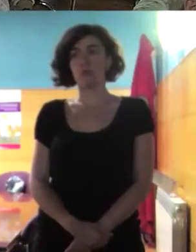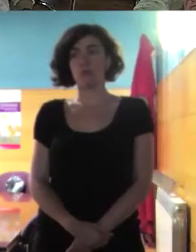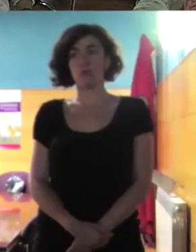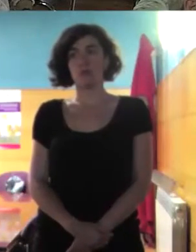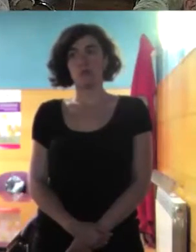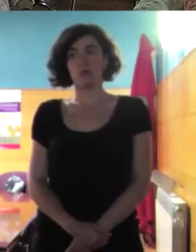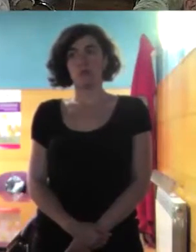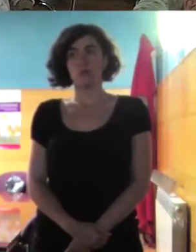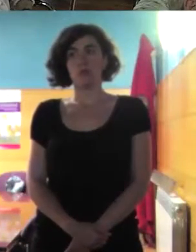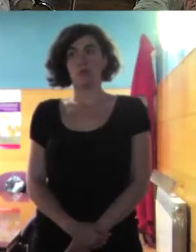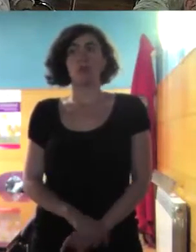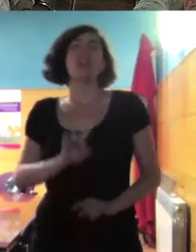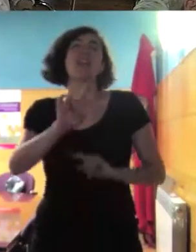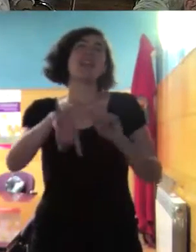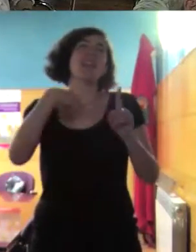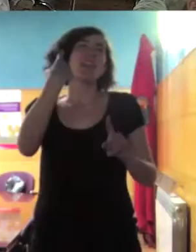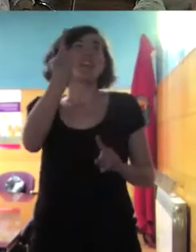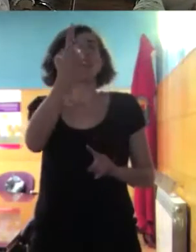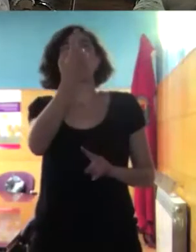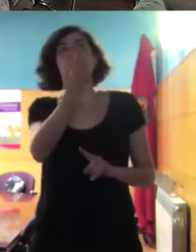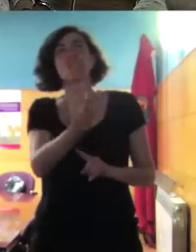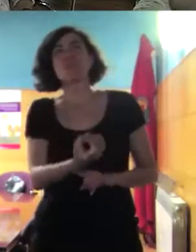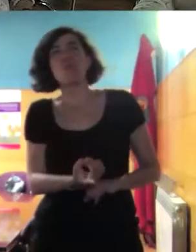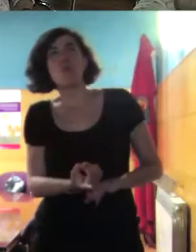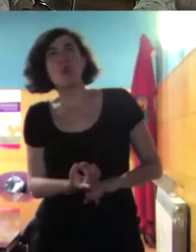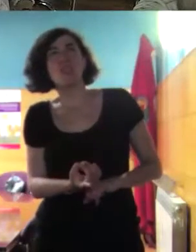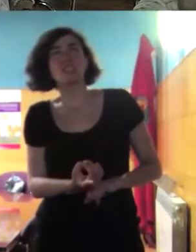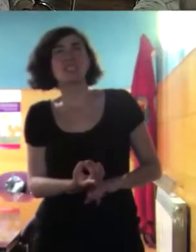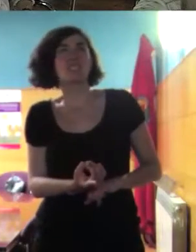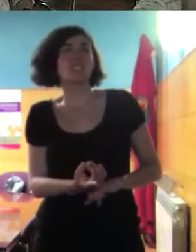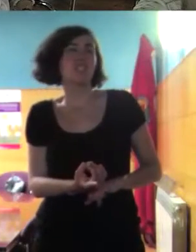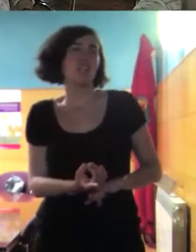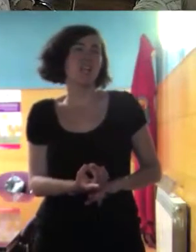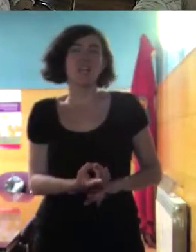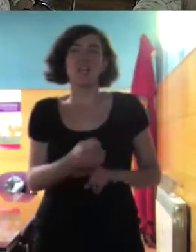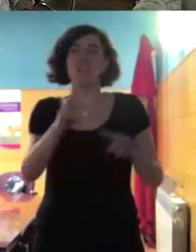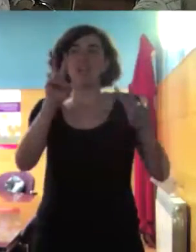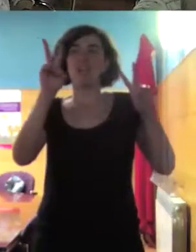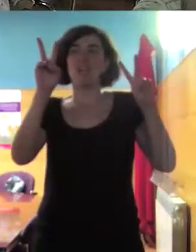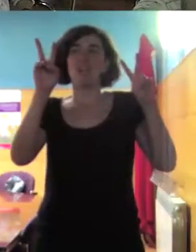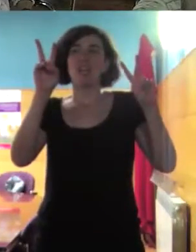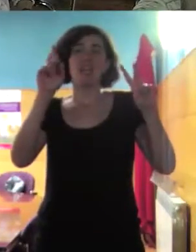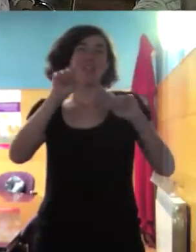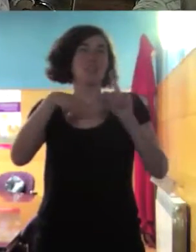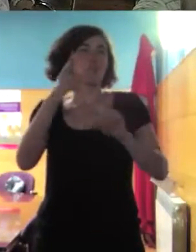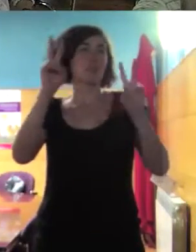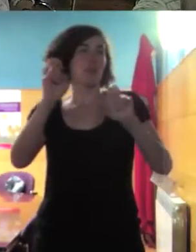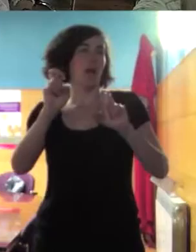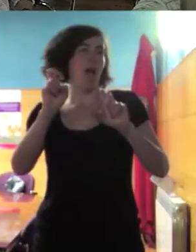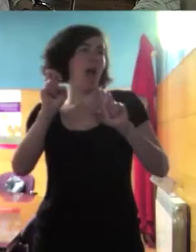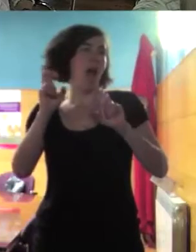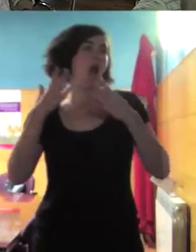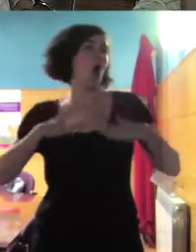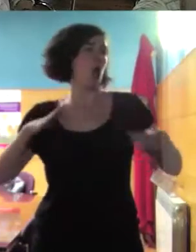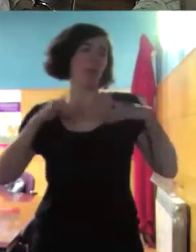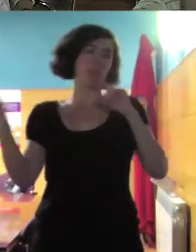entonces ya lo unió a otras o sea se salió el debate o el comentario del tema de la ropa y ya fue más